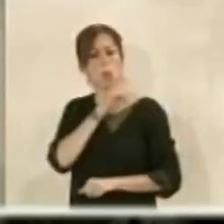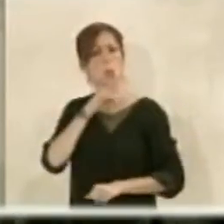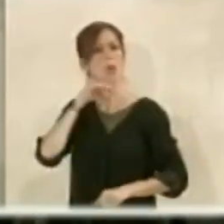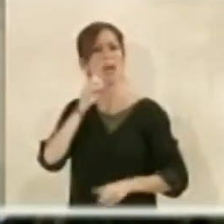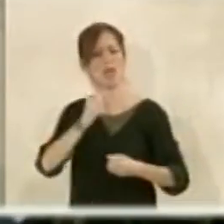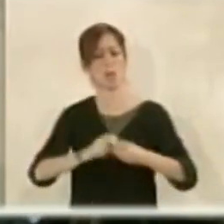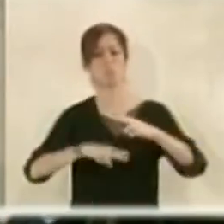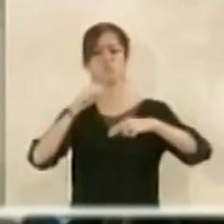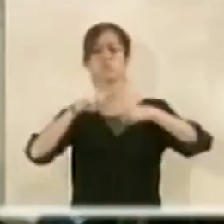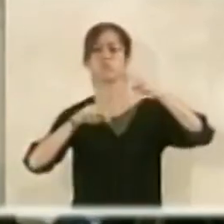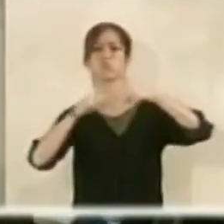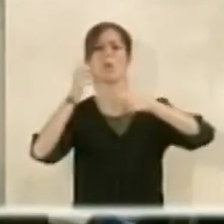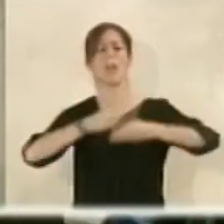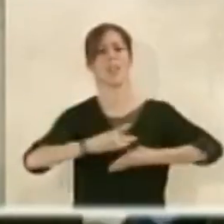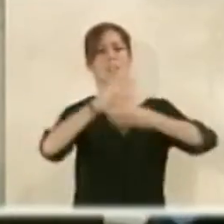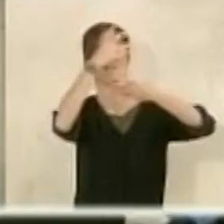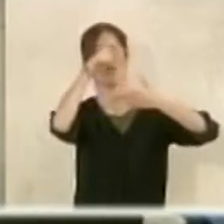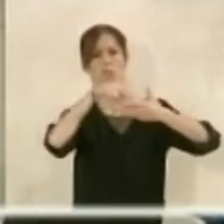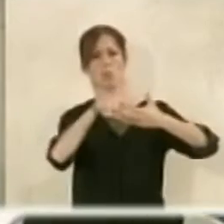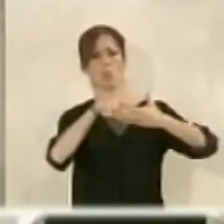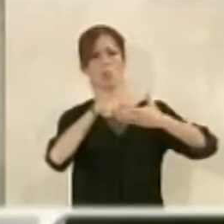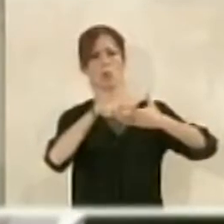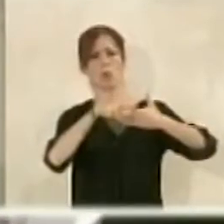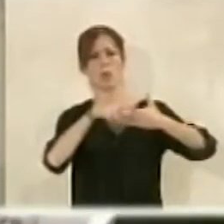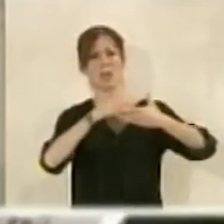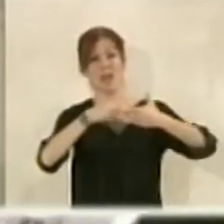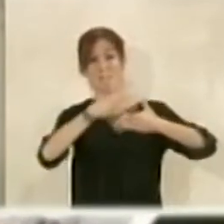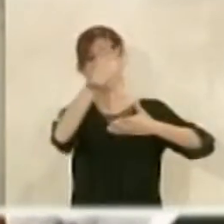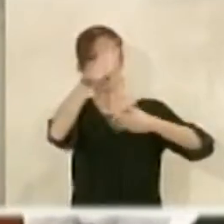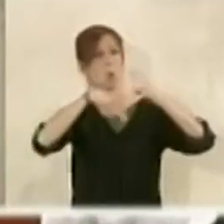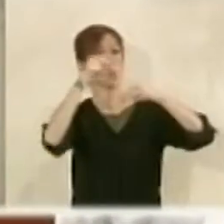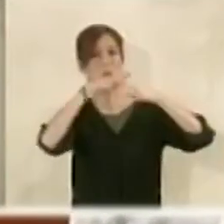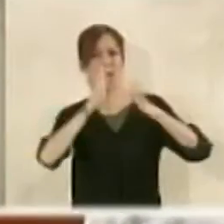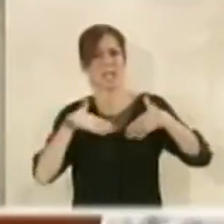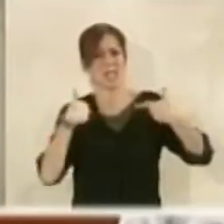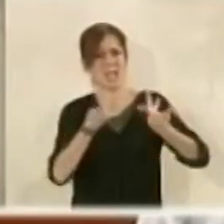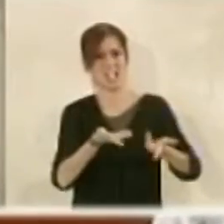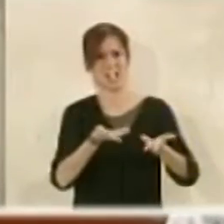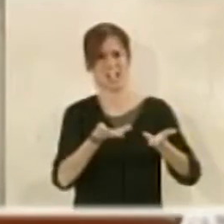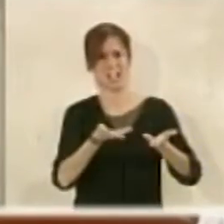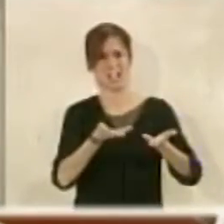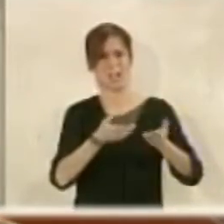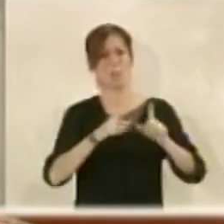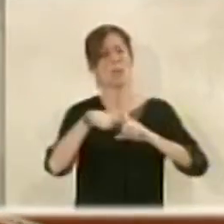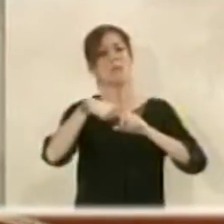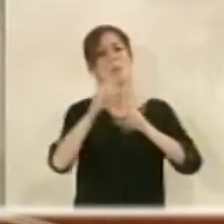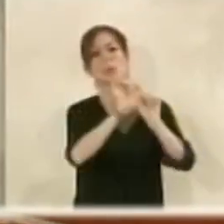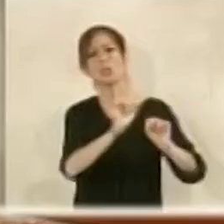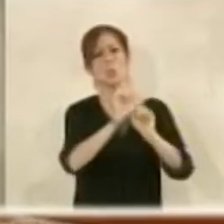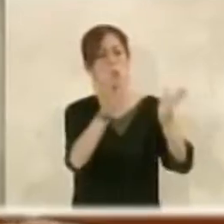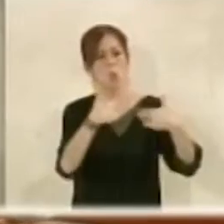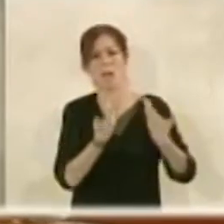se levante un edificio ahora allí donde se pueda construir la fachada que se quiera porque no tiene ningún nivel de protección